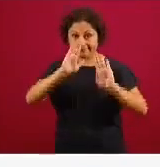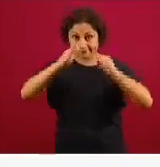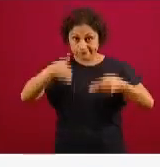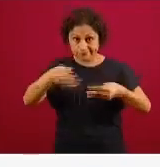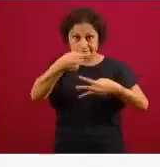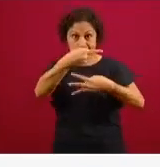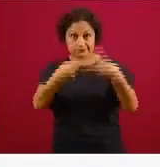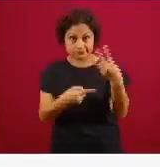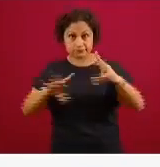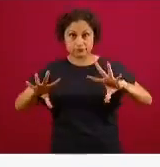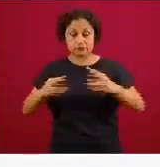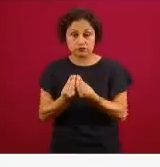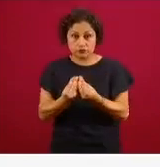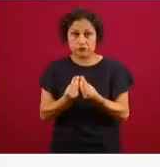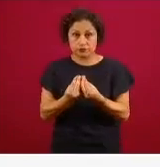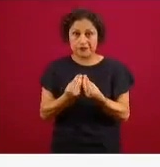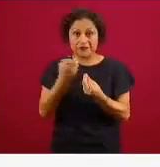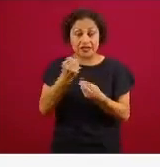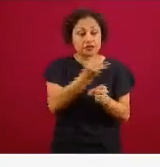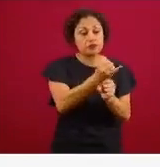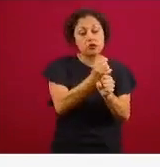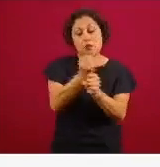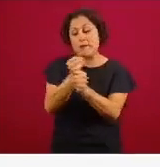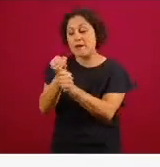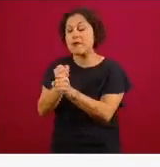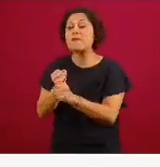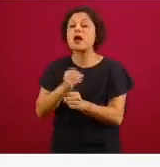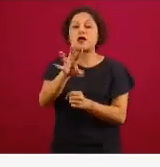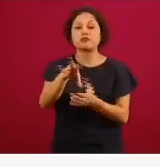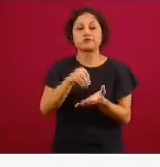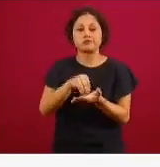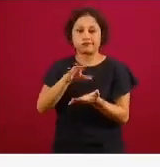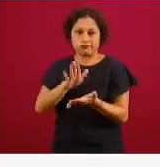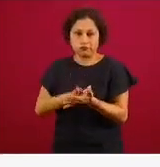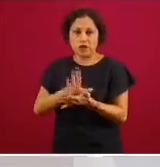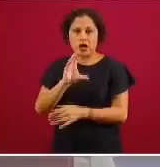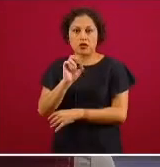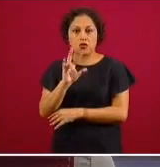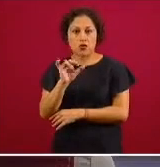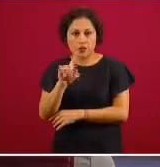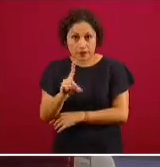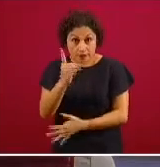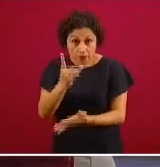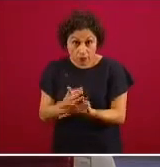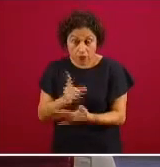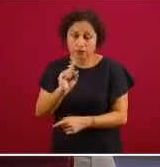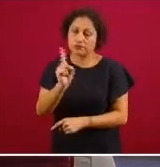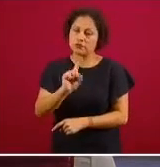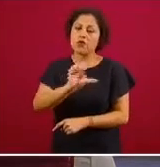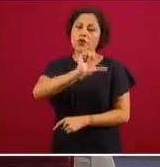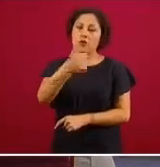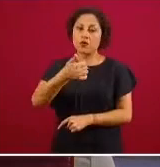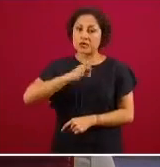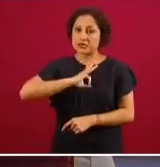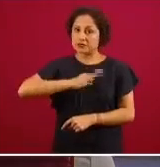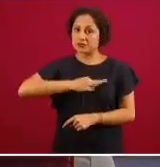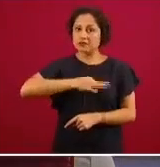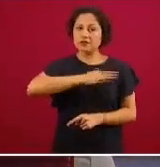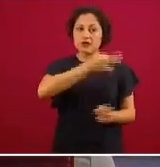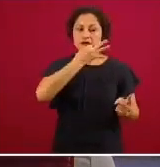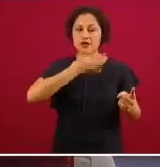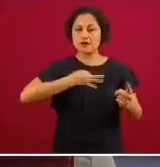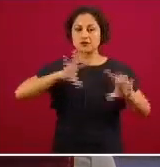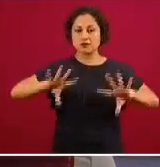estas informan directamente no sólo COVID sino más de 150 enfermedades de notificación